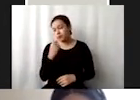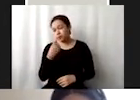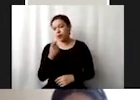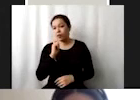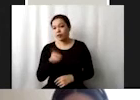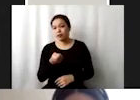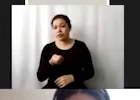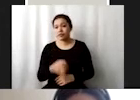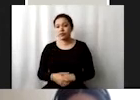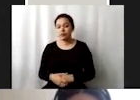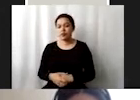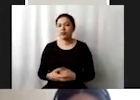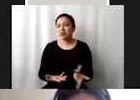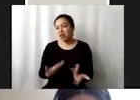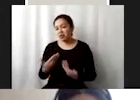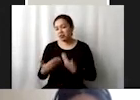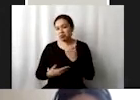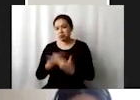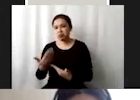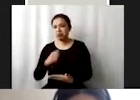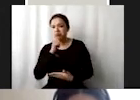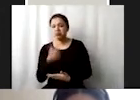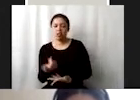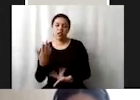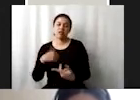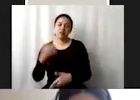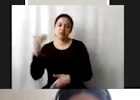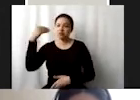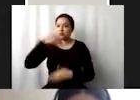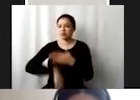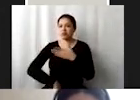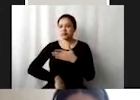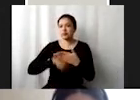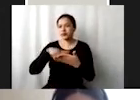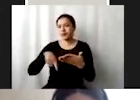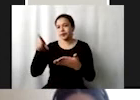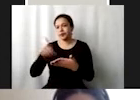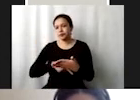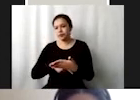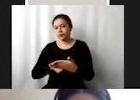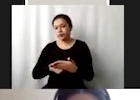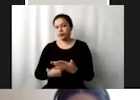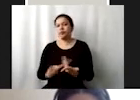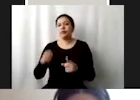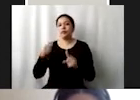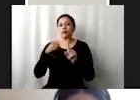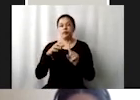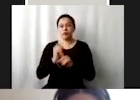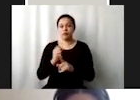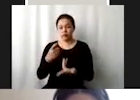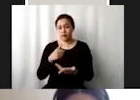hay progreso estamos totalmente reprobados casi la mayoría de metas de esos que están en rojo son